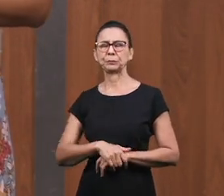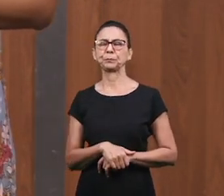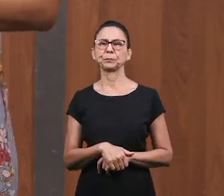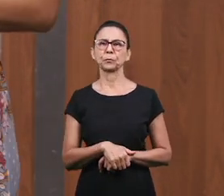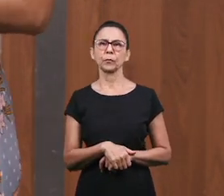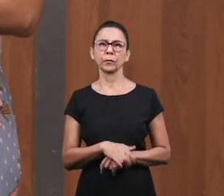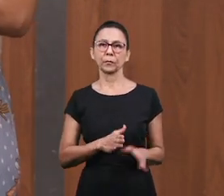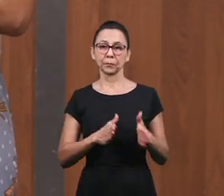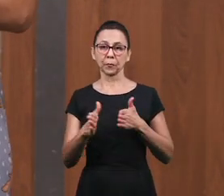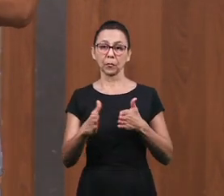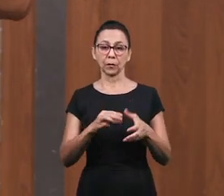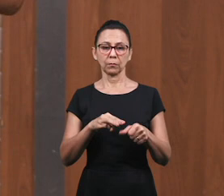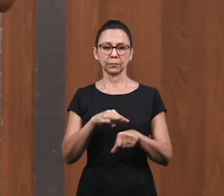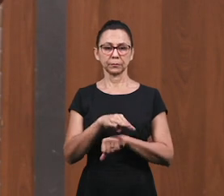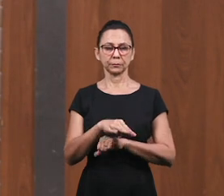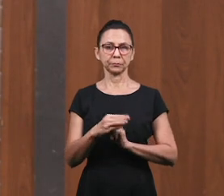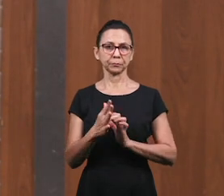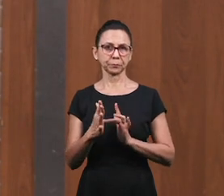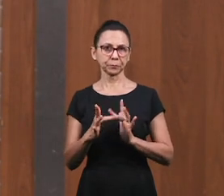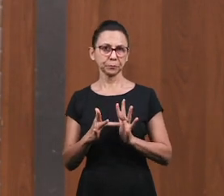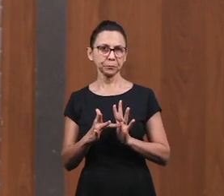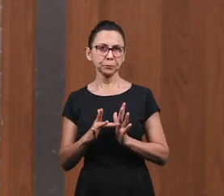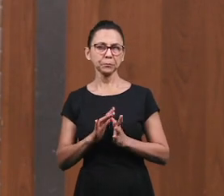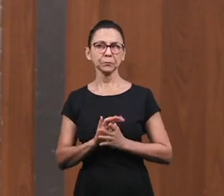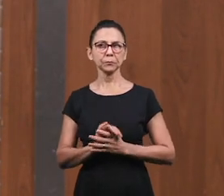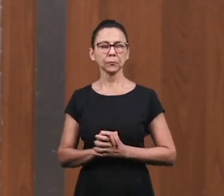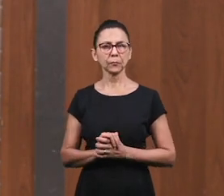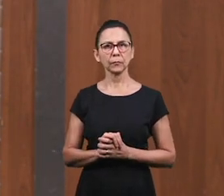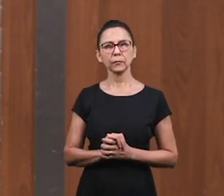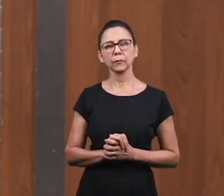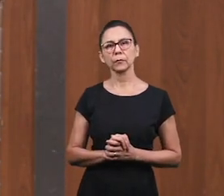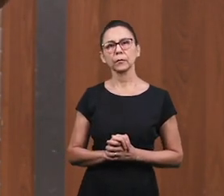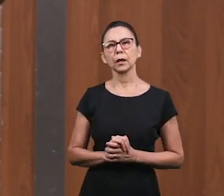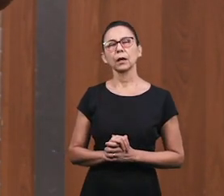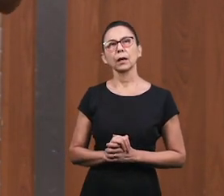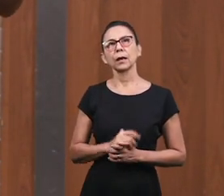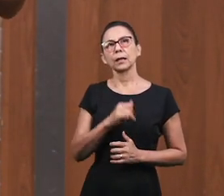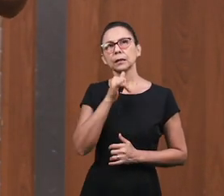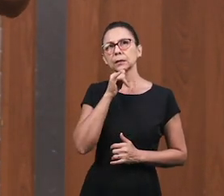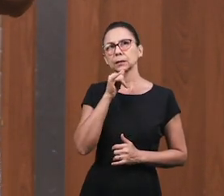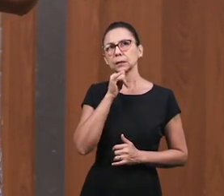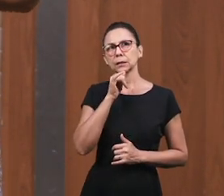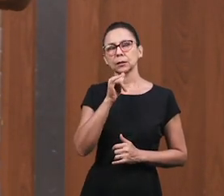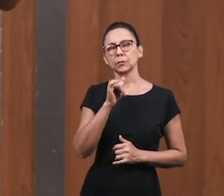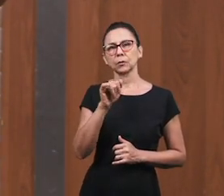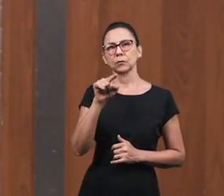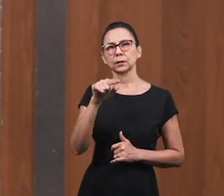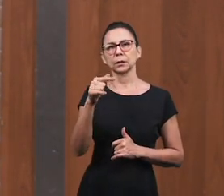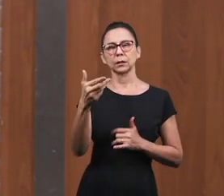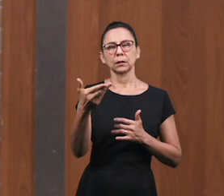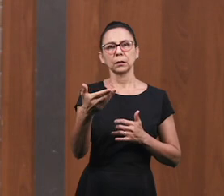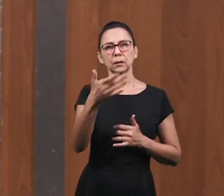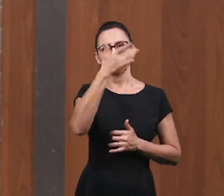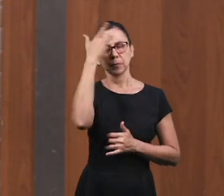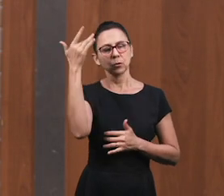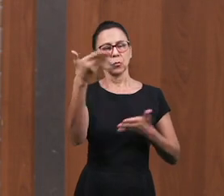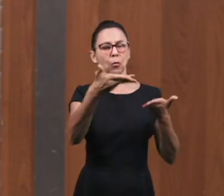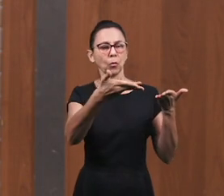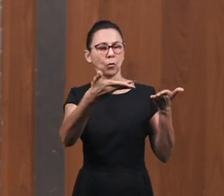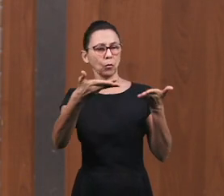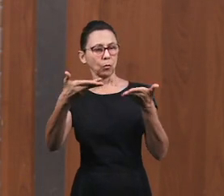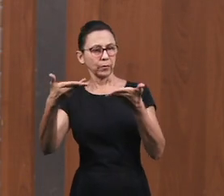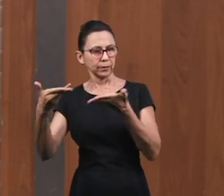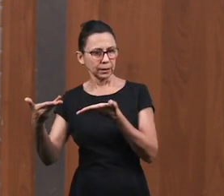ministerio Cuando alguien era invitado A la casa de una persona El dueño de la casa